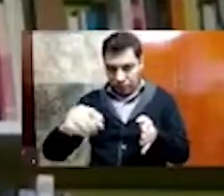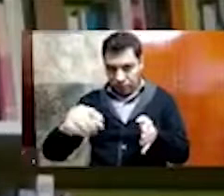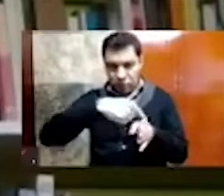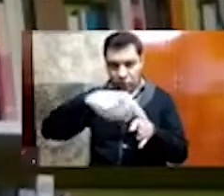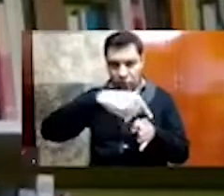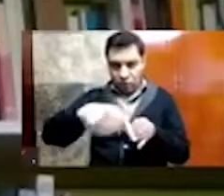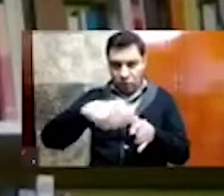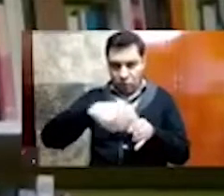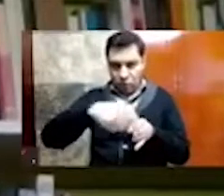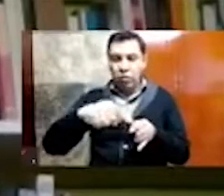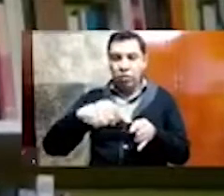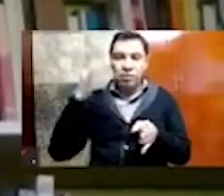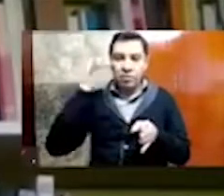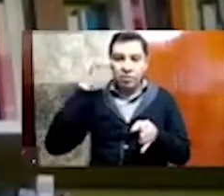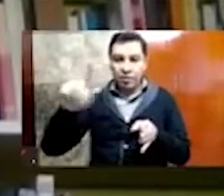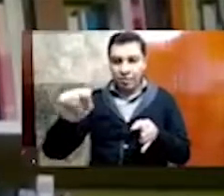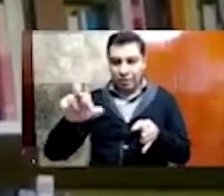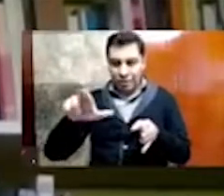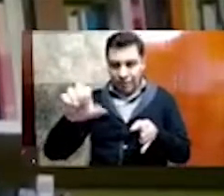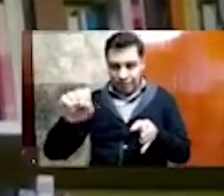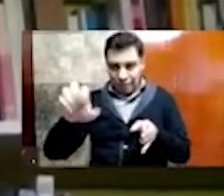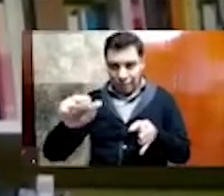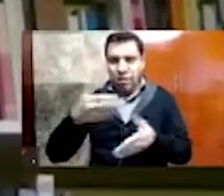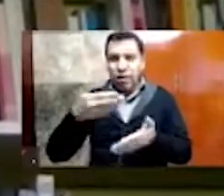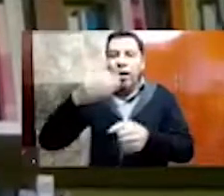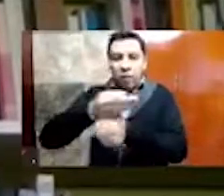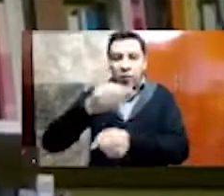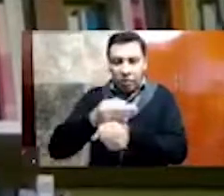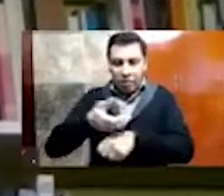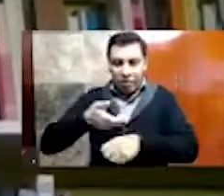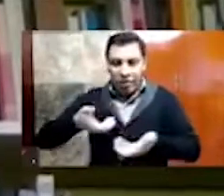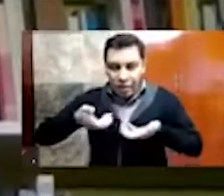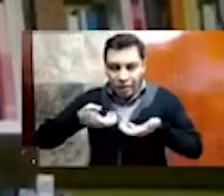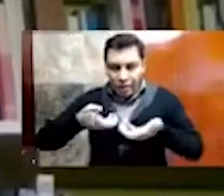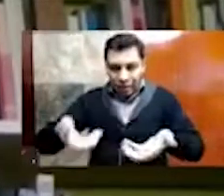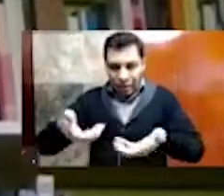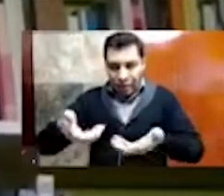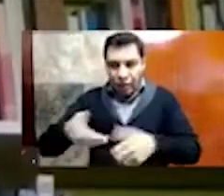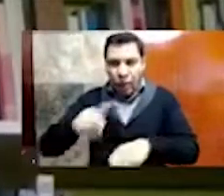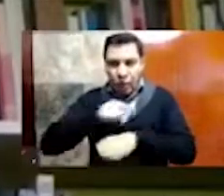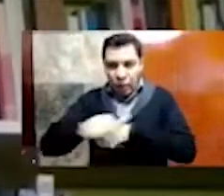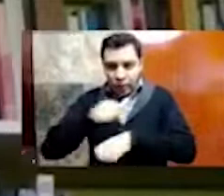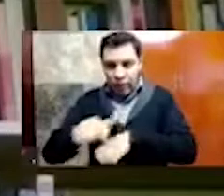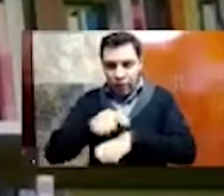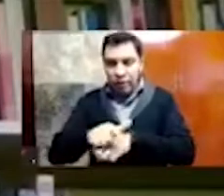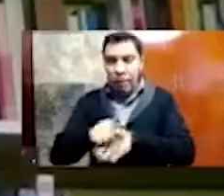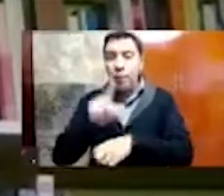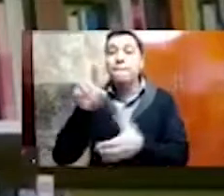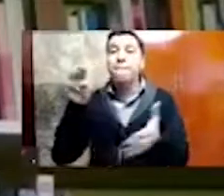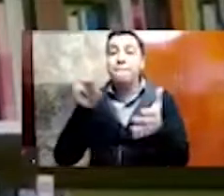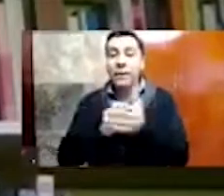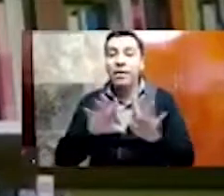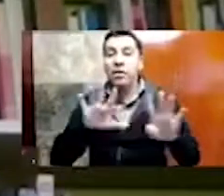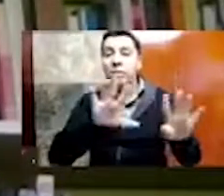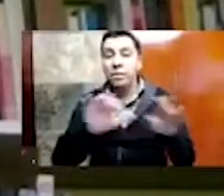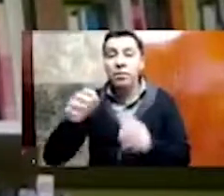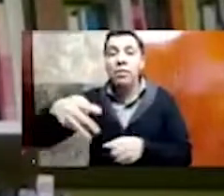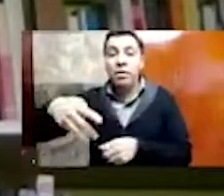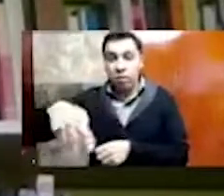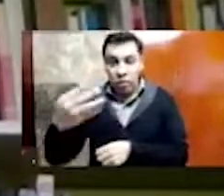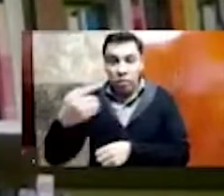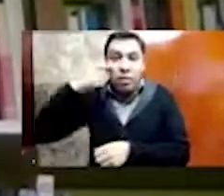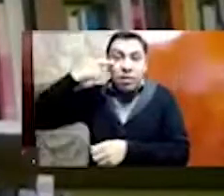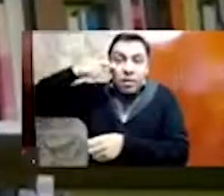es Guatemala, y esto, estos trabajos los lleva a cabo en el año de 1914, cuando detecta